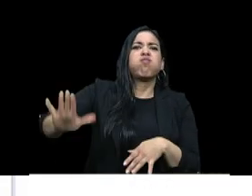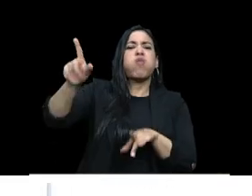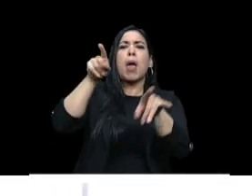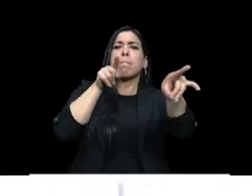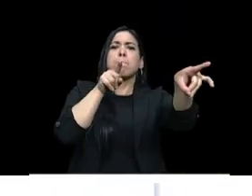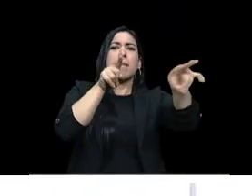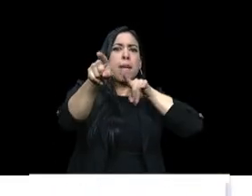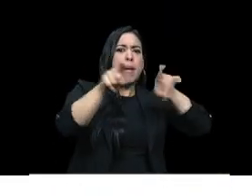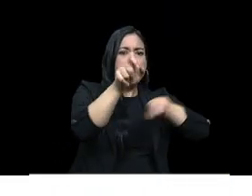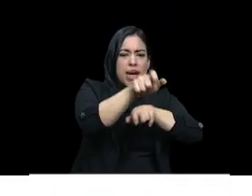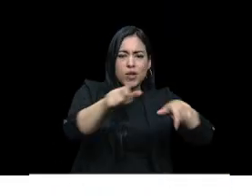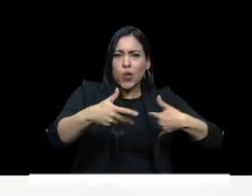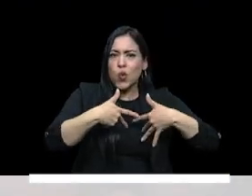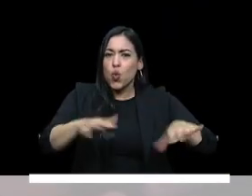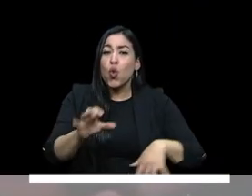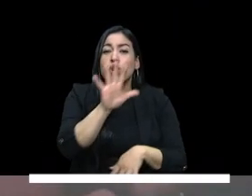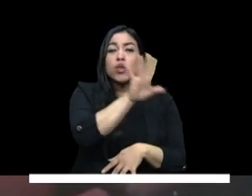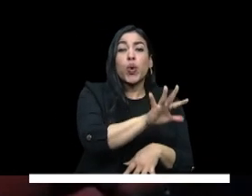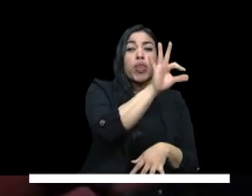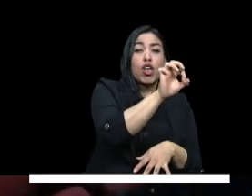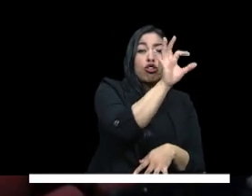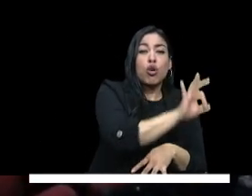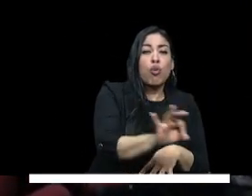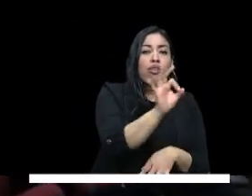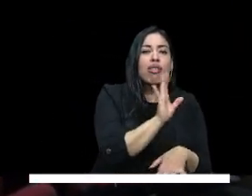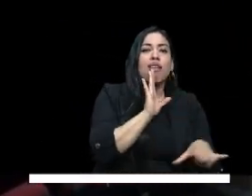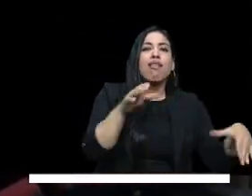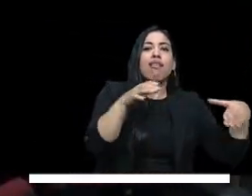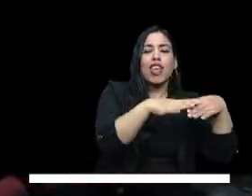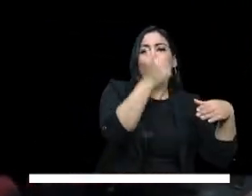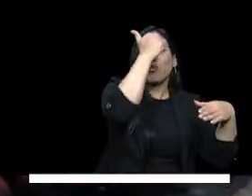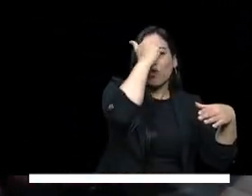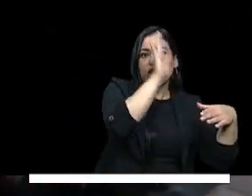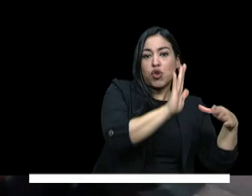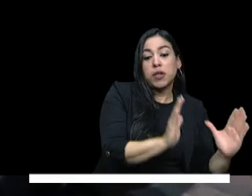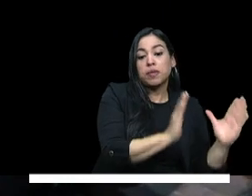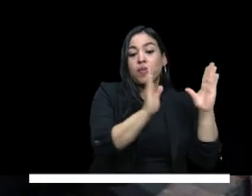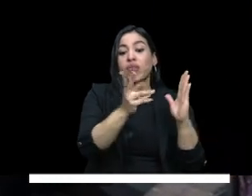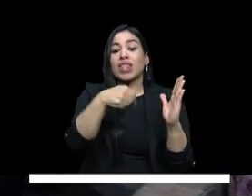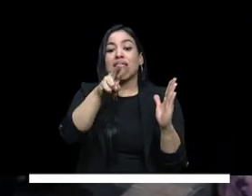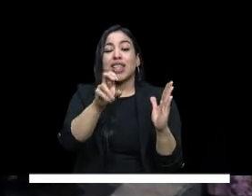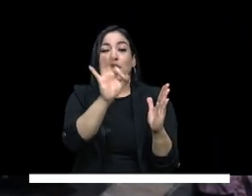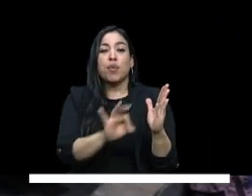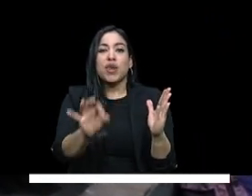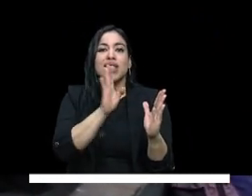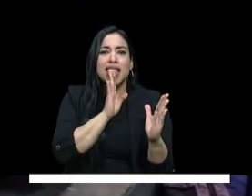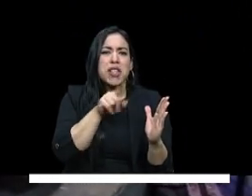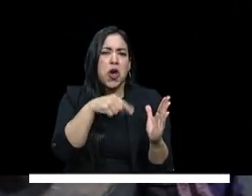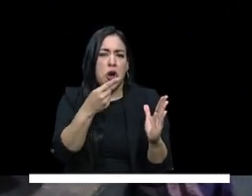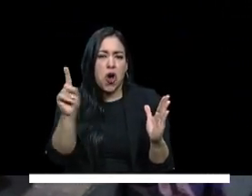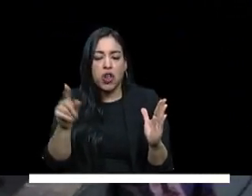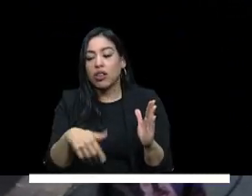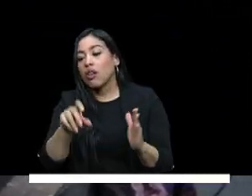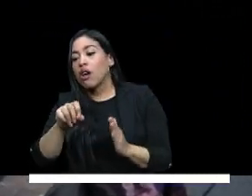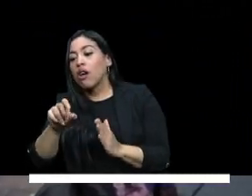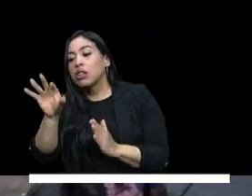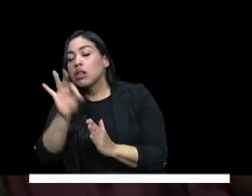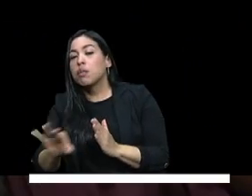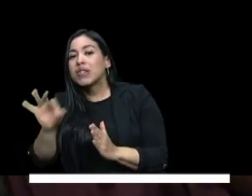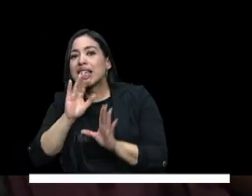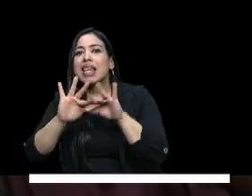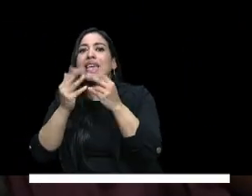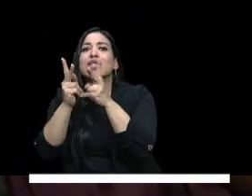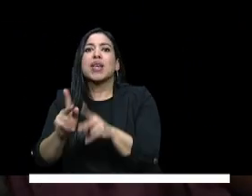sectores de la población un 58% correspondió a profesores 17% de otros 11%